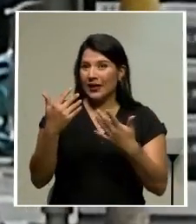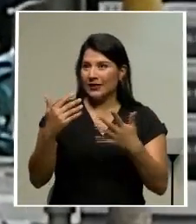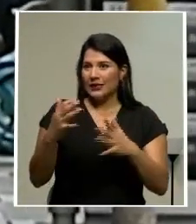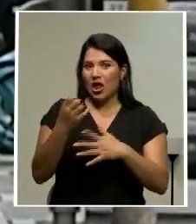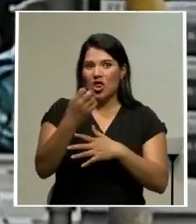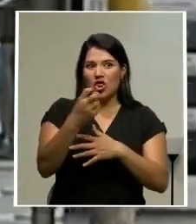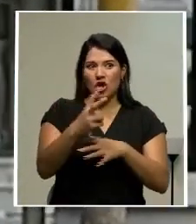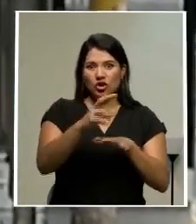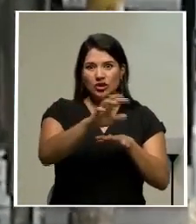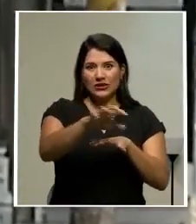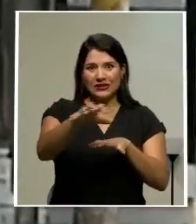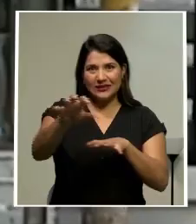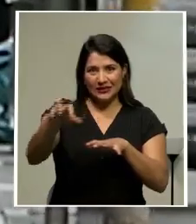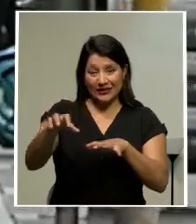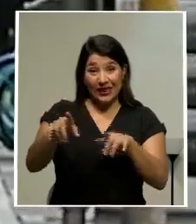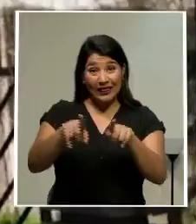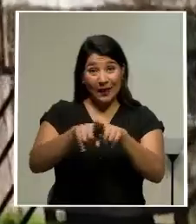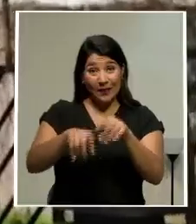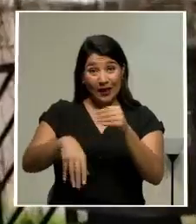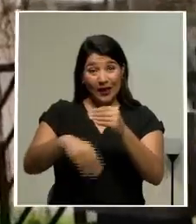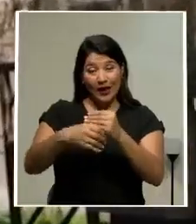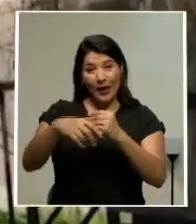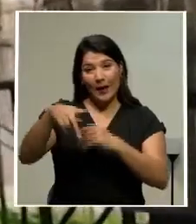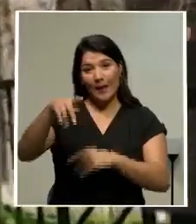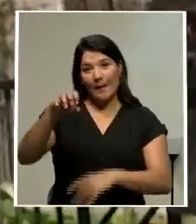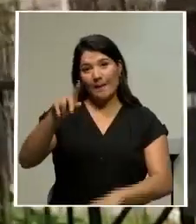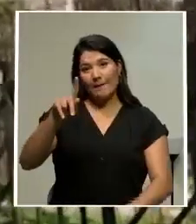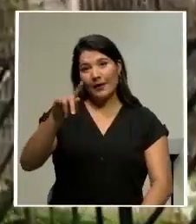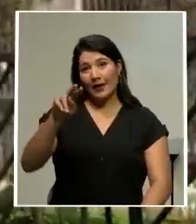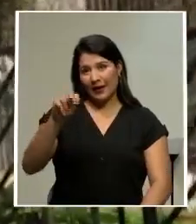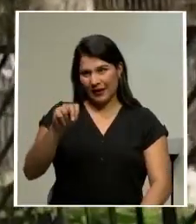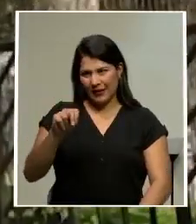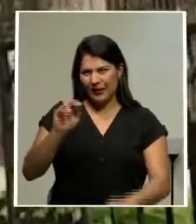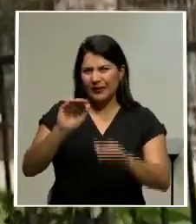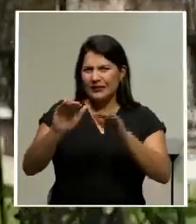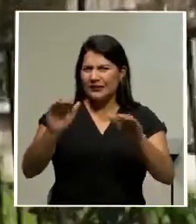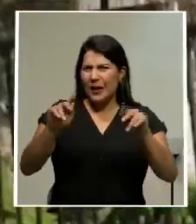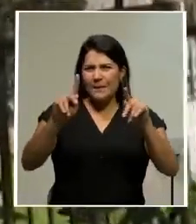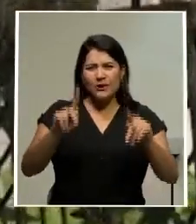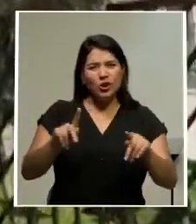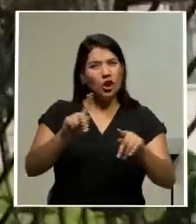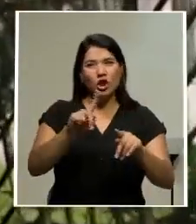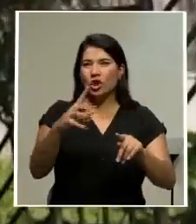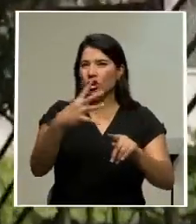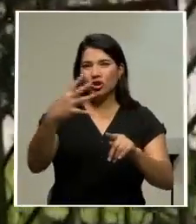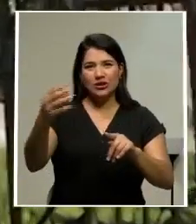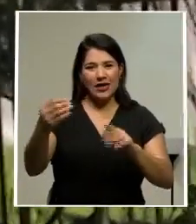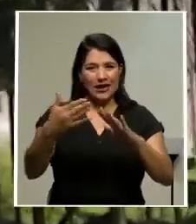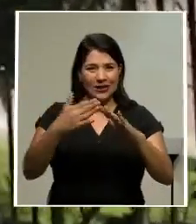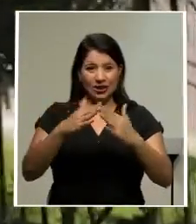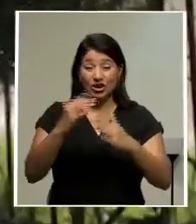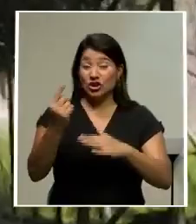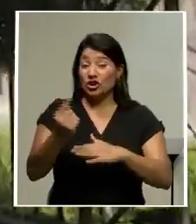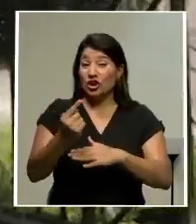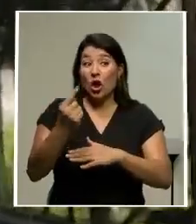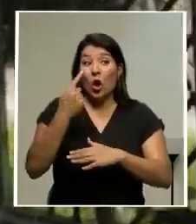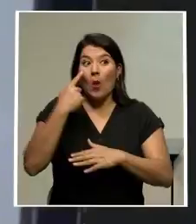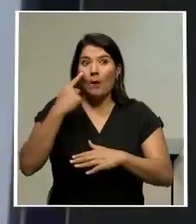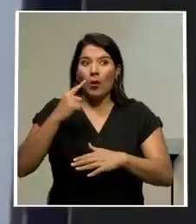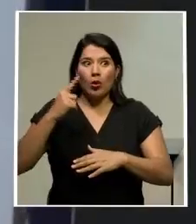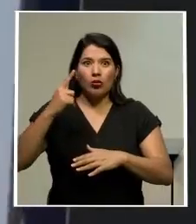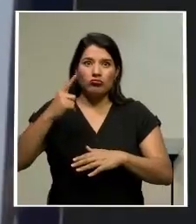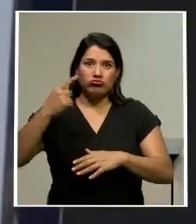provincias y también Pekín, la capital, que instó a sus habitantes a que no salgan de la ciudad salvo por razón de fuerza mayor.